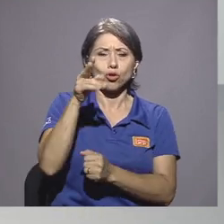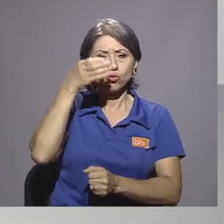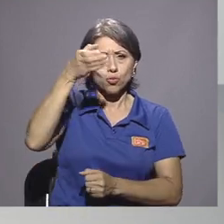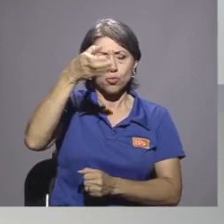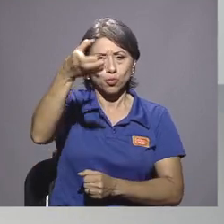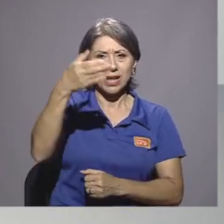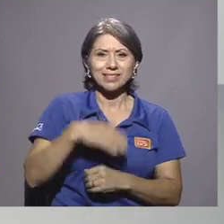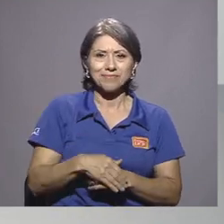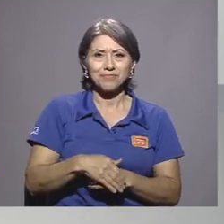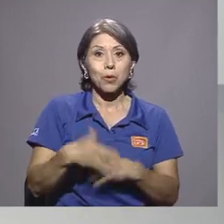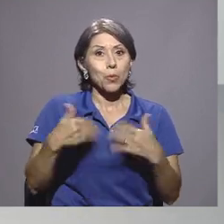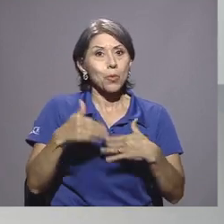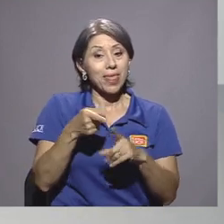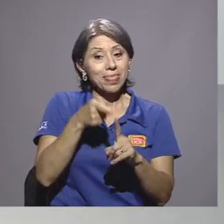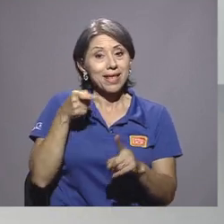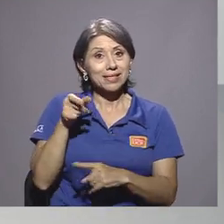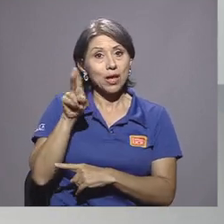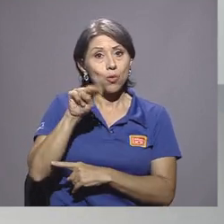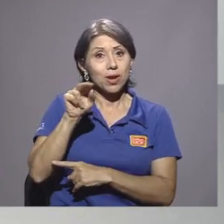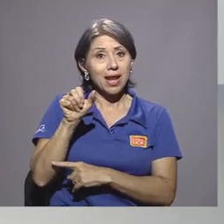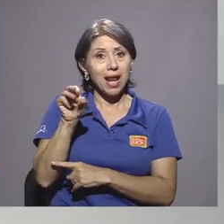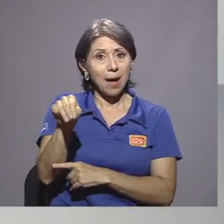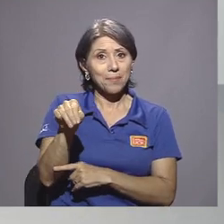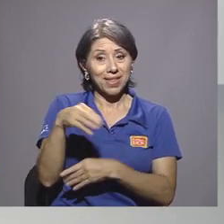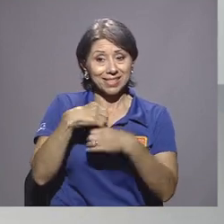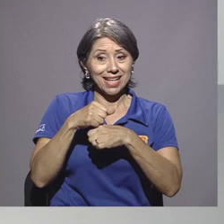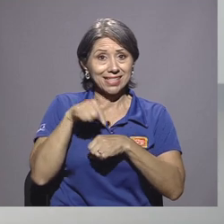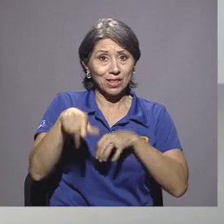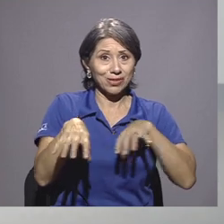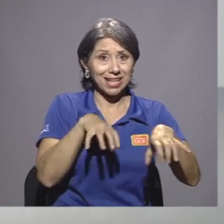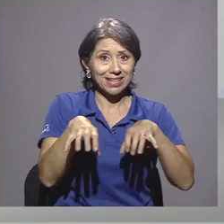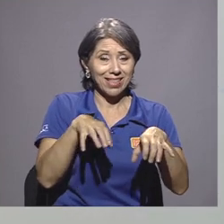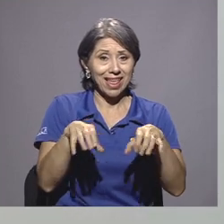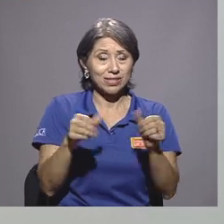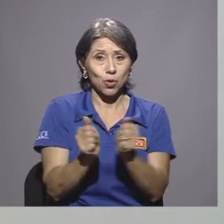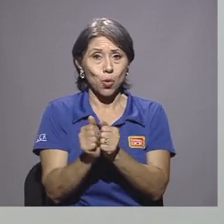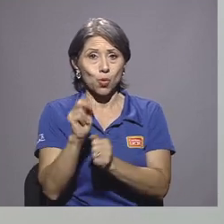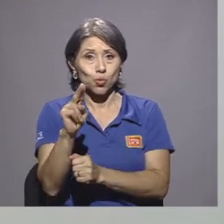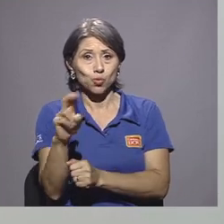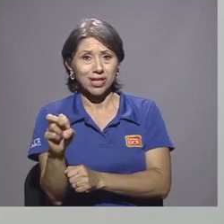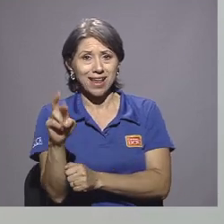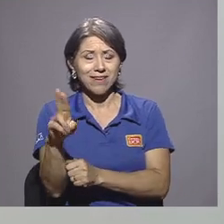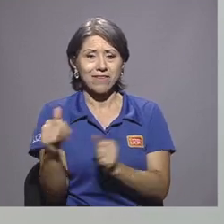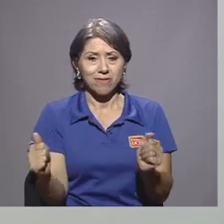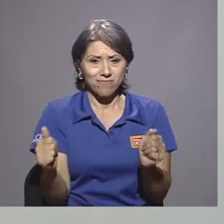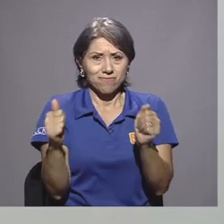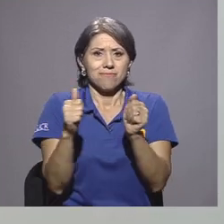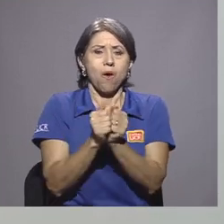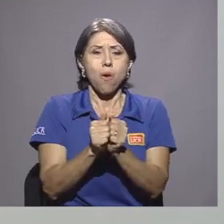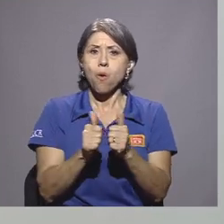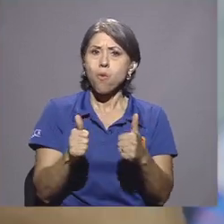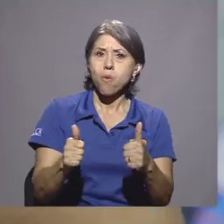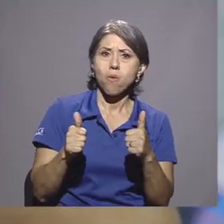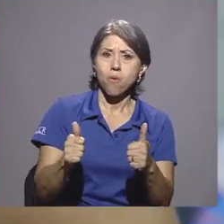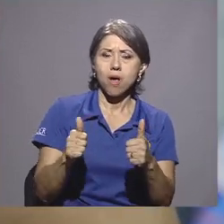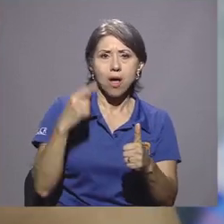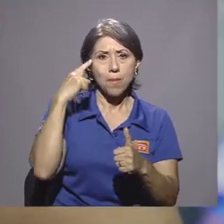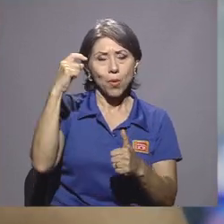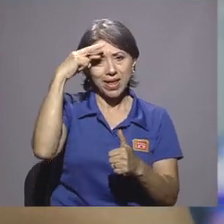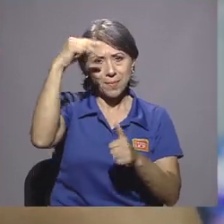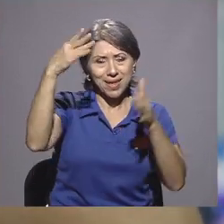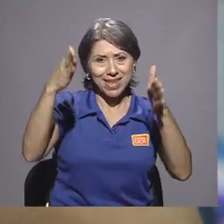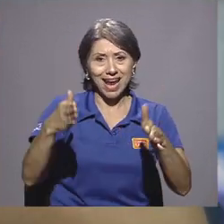me motiva mucho porque desde que la UNAM está haciendo este tipo de actividades acá en la U en conjunto, es muy chido porque sí le permite como que los mexicanos